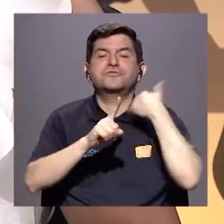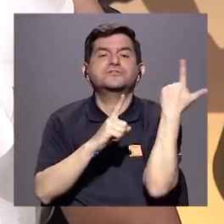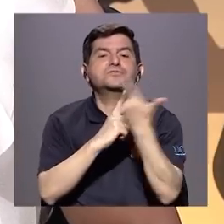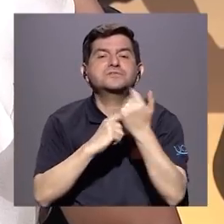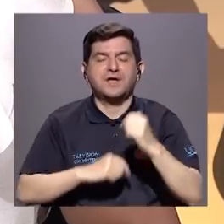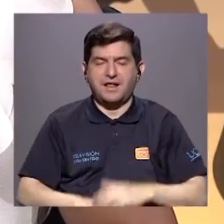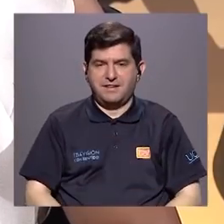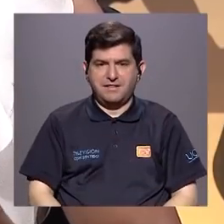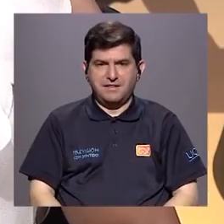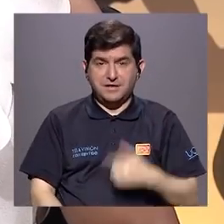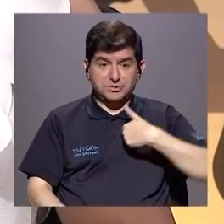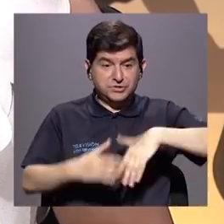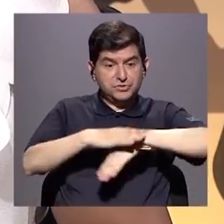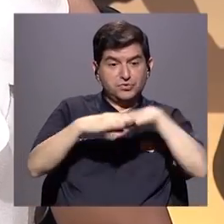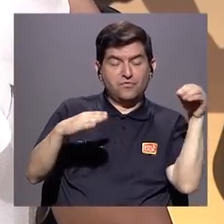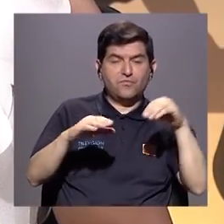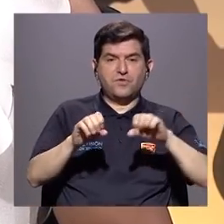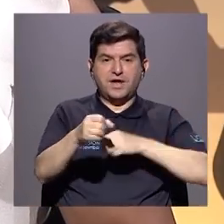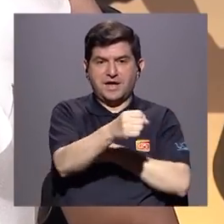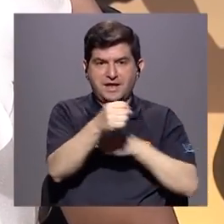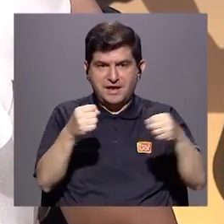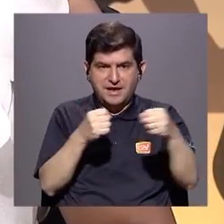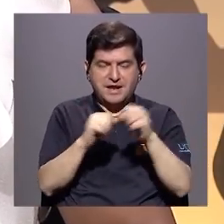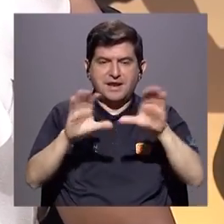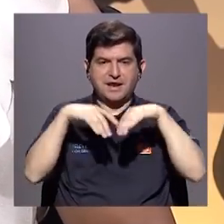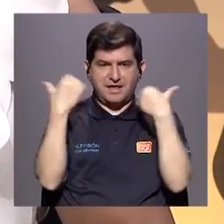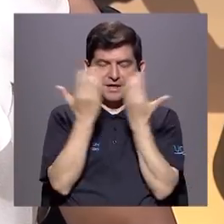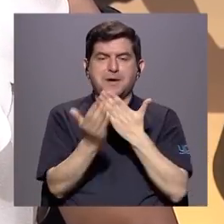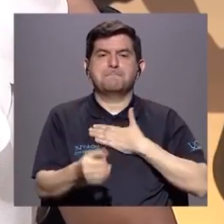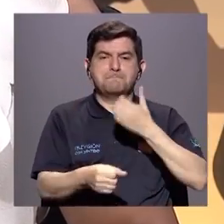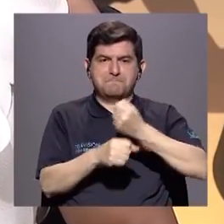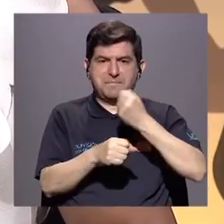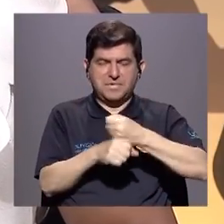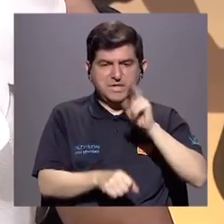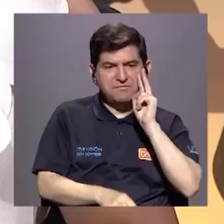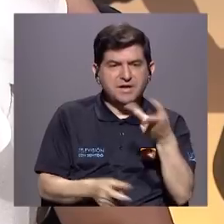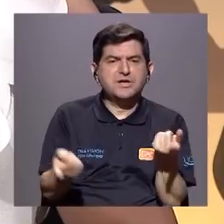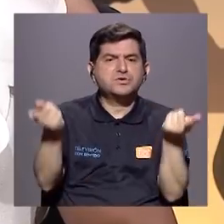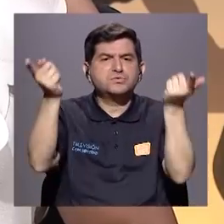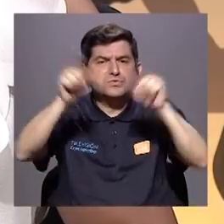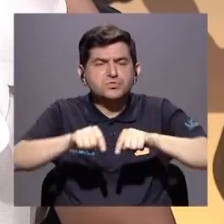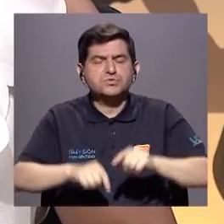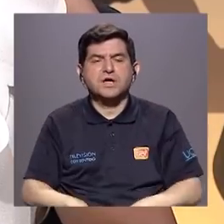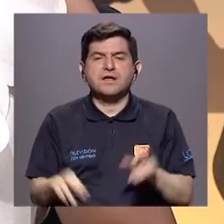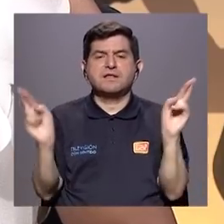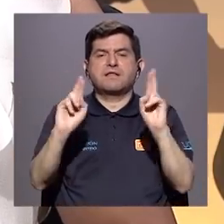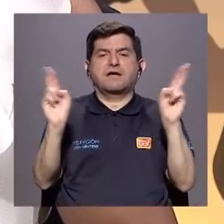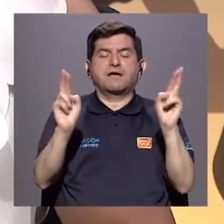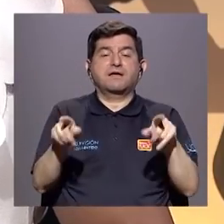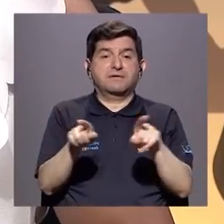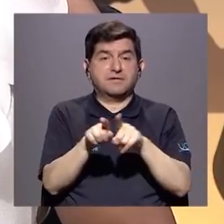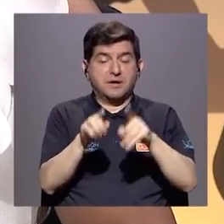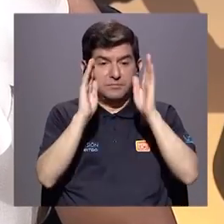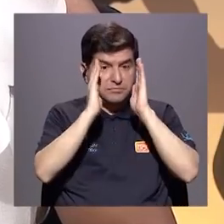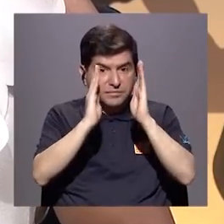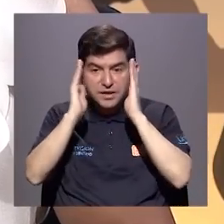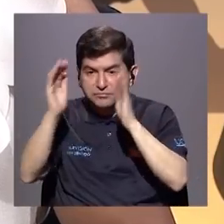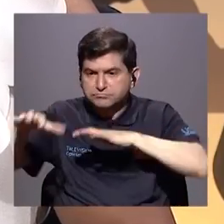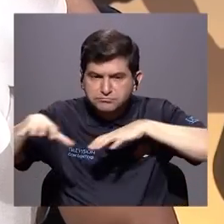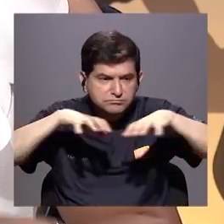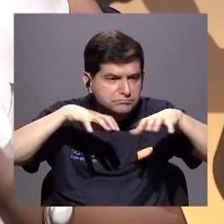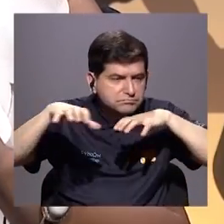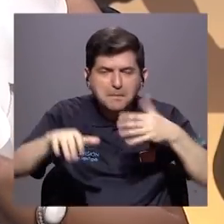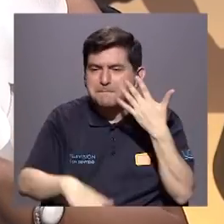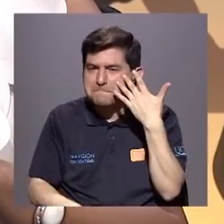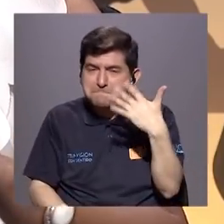sociales. Si estoy fuera del salón de clase, mi trabajo es observar qué pasa durante el recreo. Y ahí también tengo que estar atenta a esas